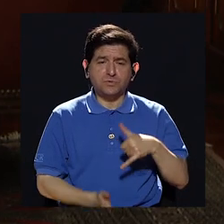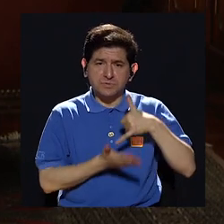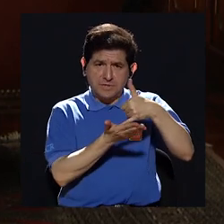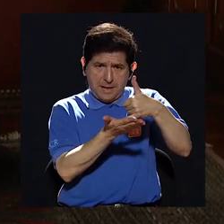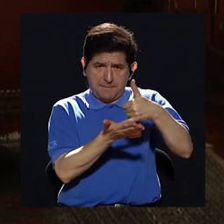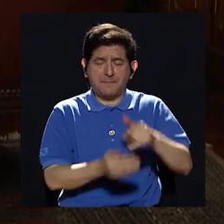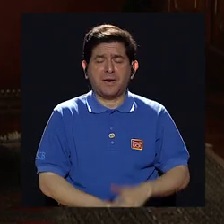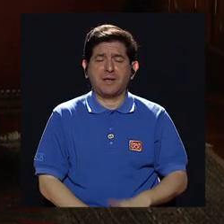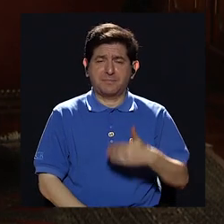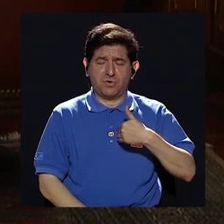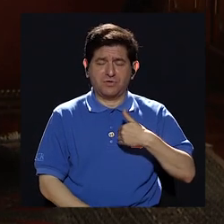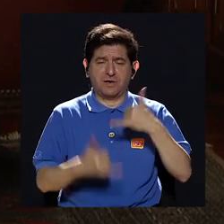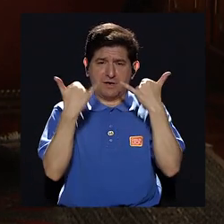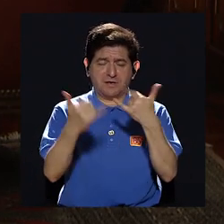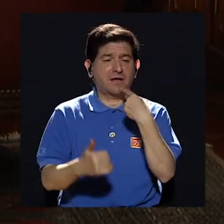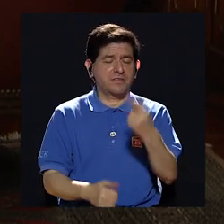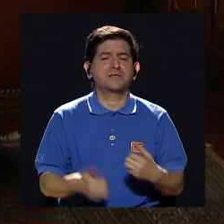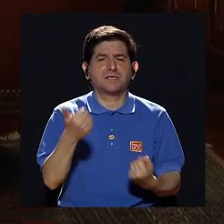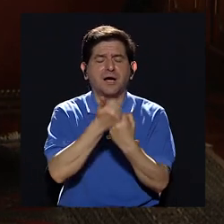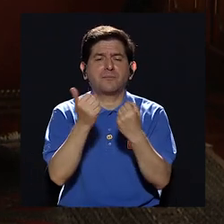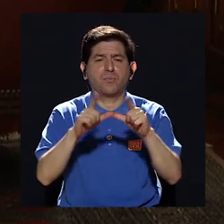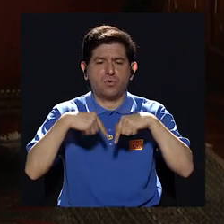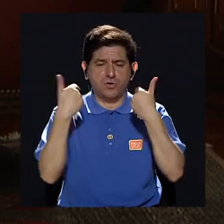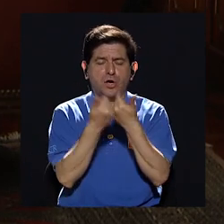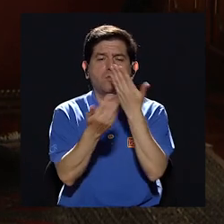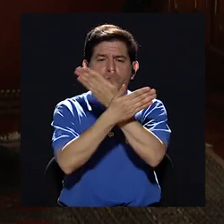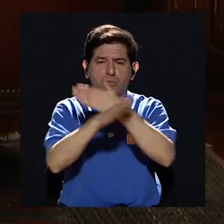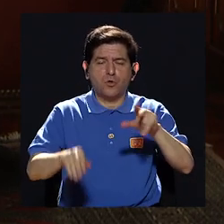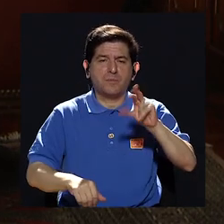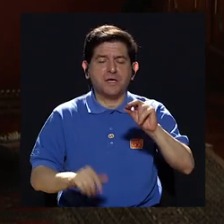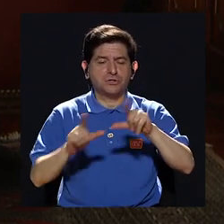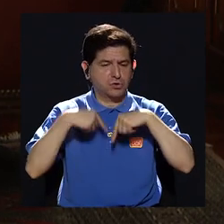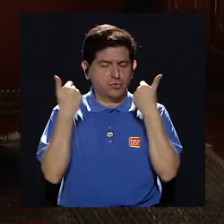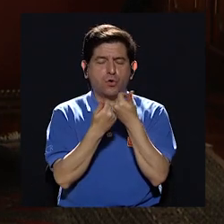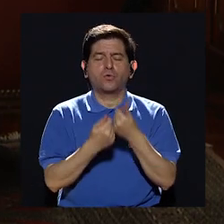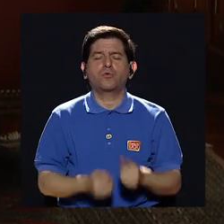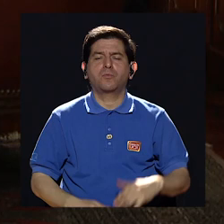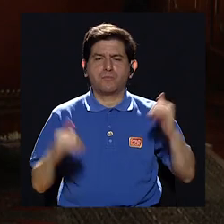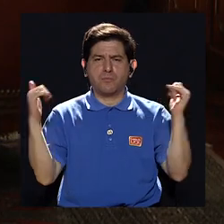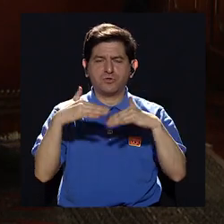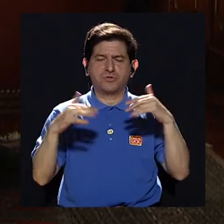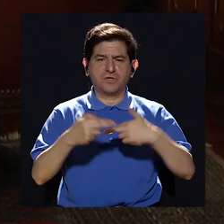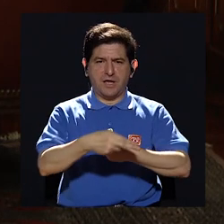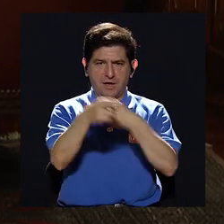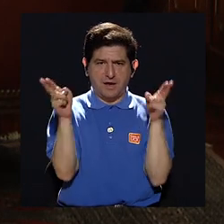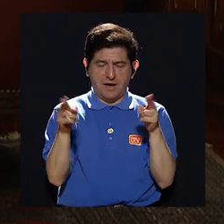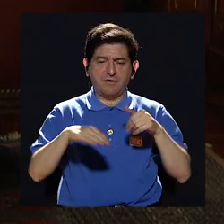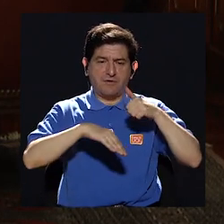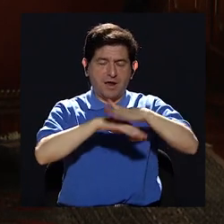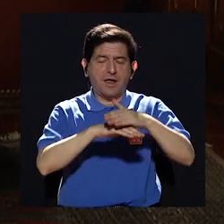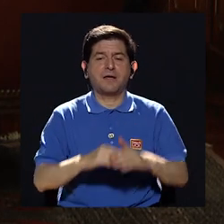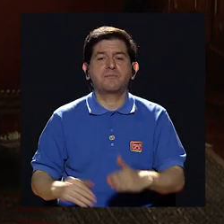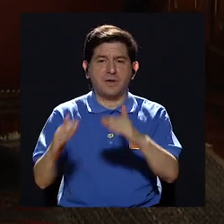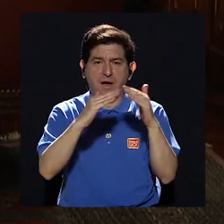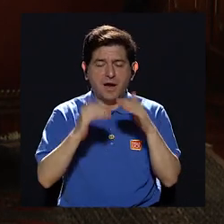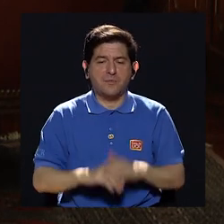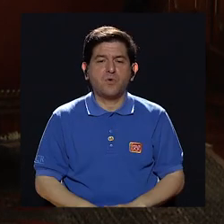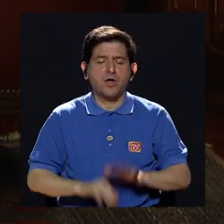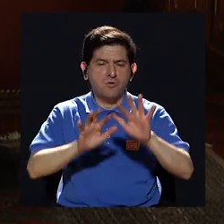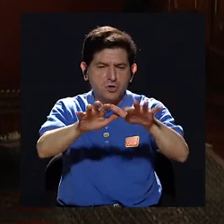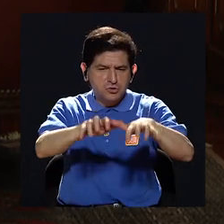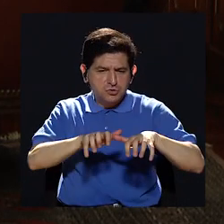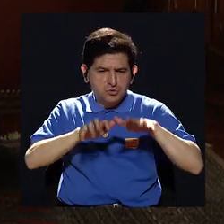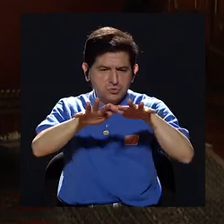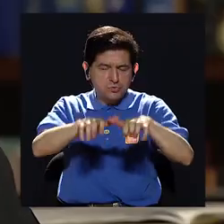premio Nobel, dice, apoyen las fuerzas de paz y no las fuerzas de guerra en nuestra región. Envíen a nuestros pueblos arados en lugar